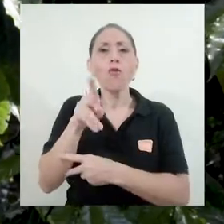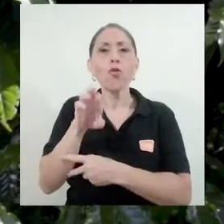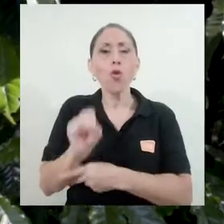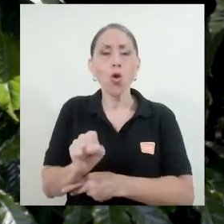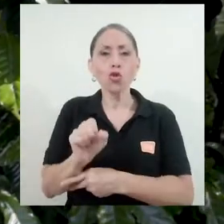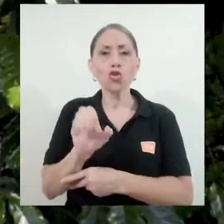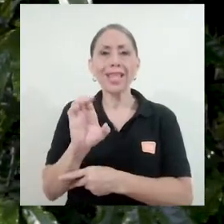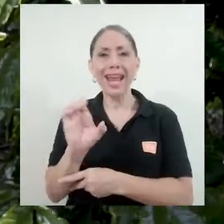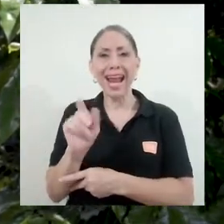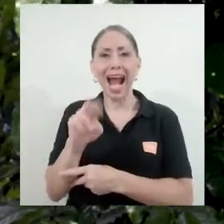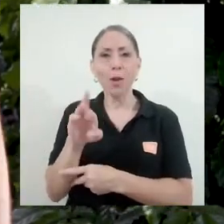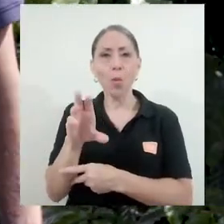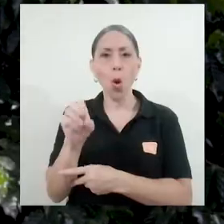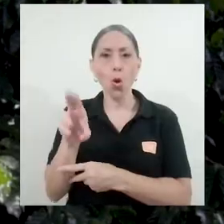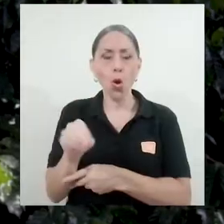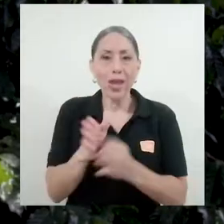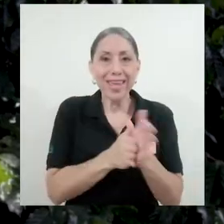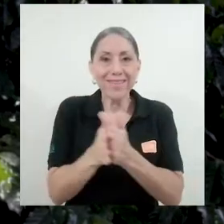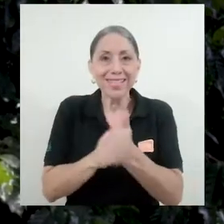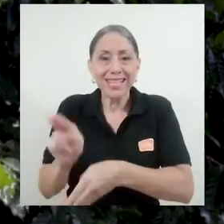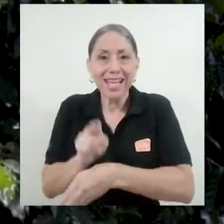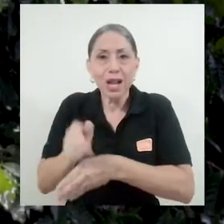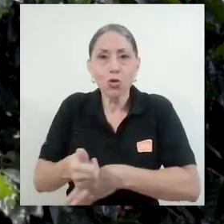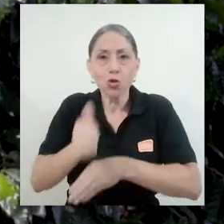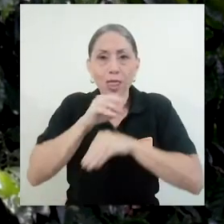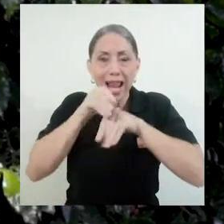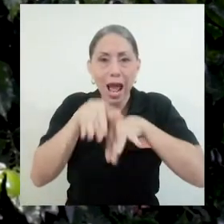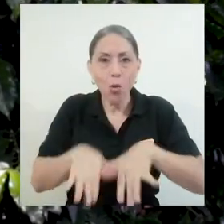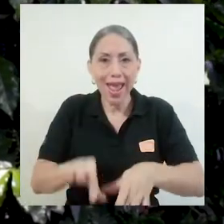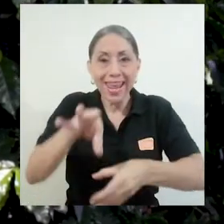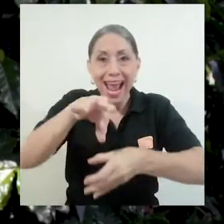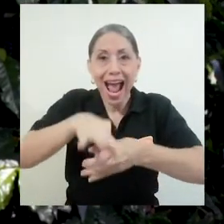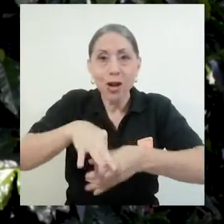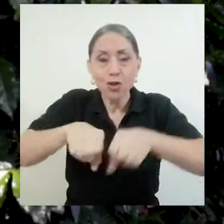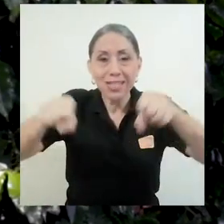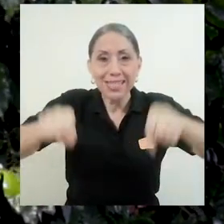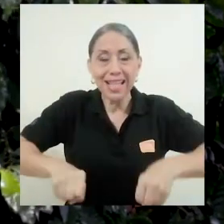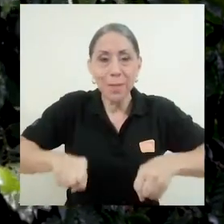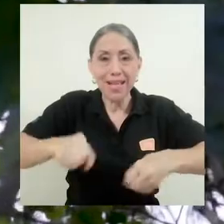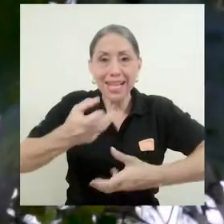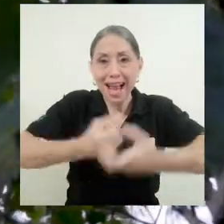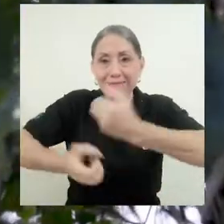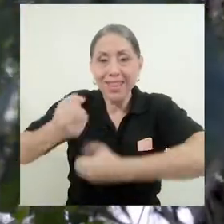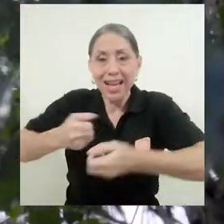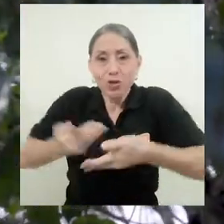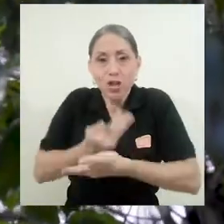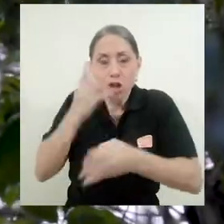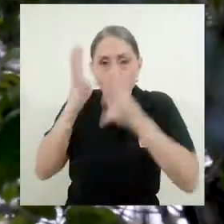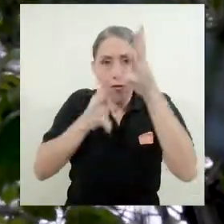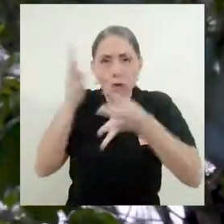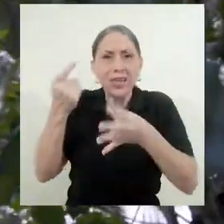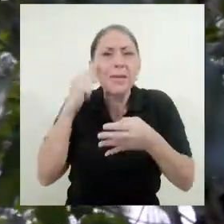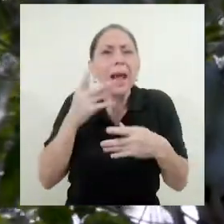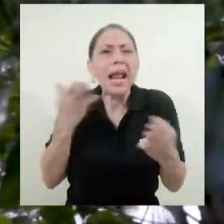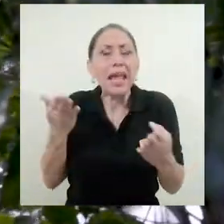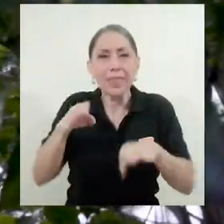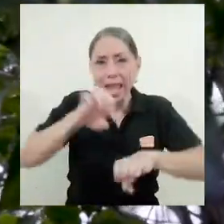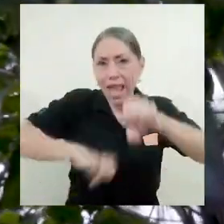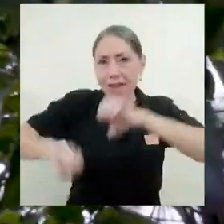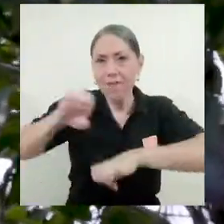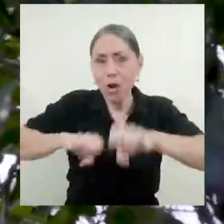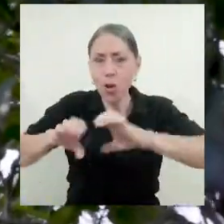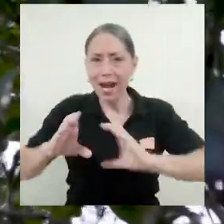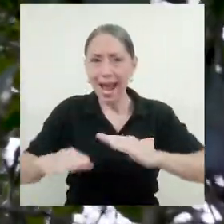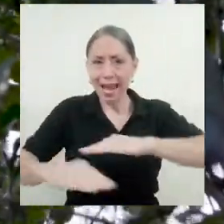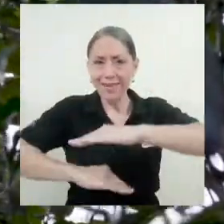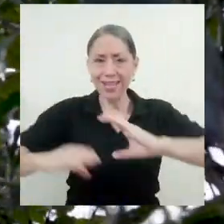Eficiencia en el Uso del Agua en Agroecosistemas Cafetaleros Innovadores, con el fin de evaluar científicamente los